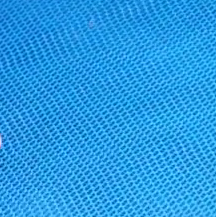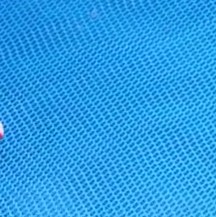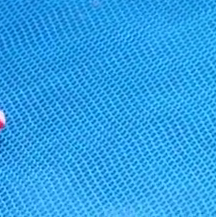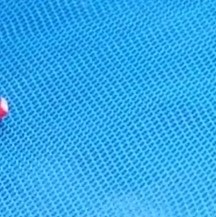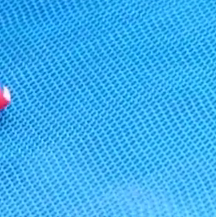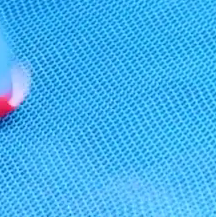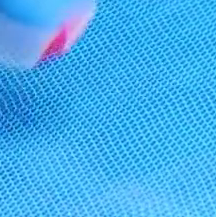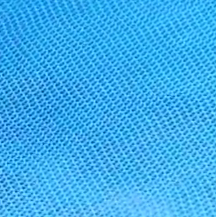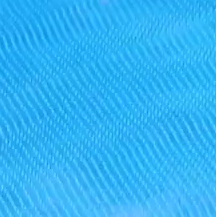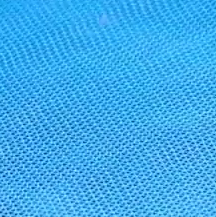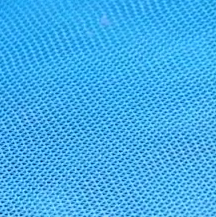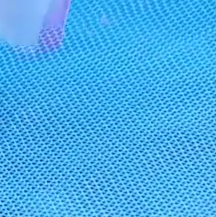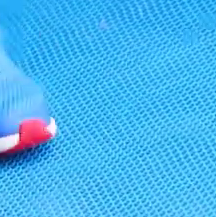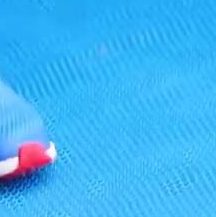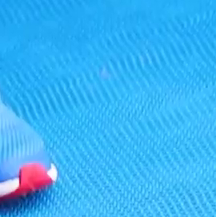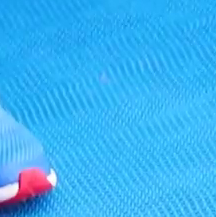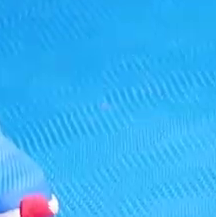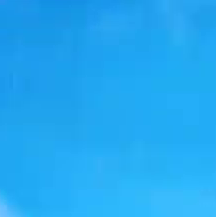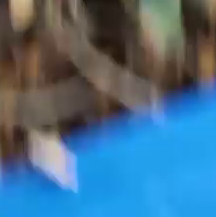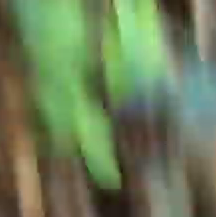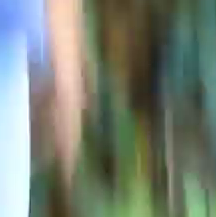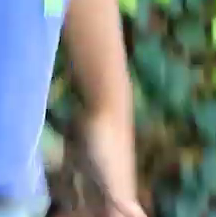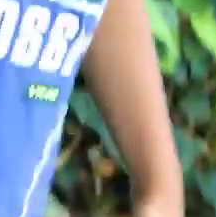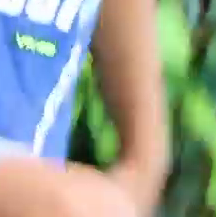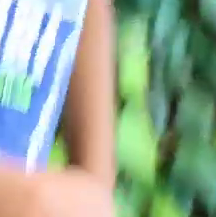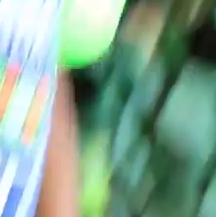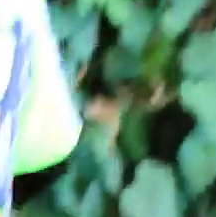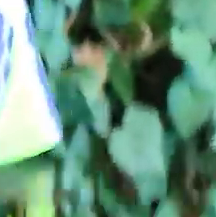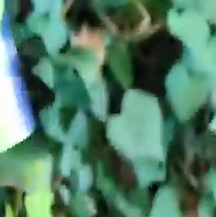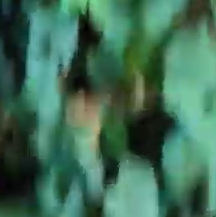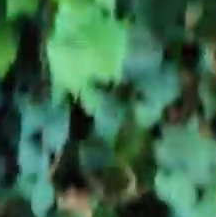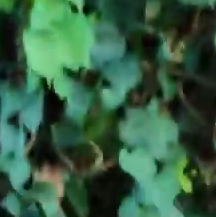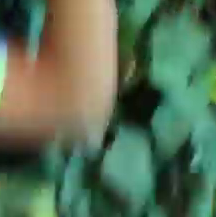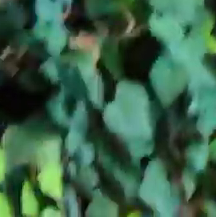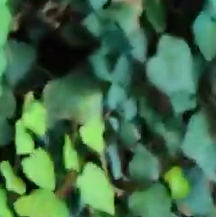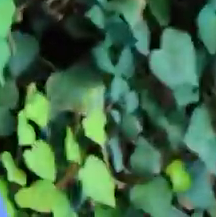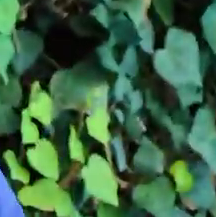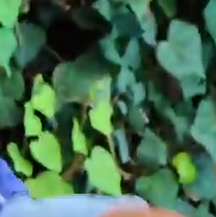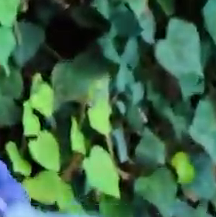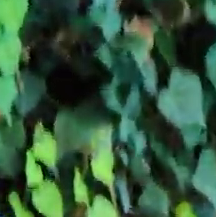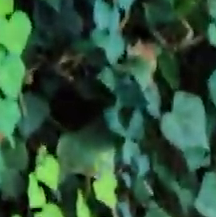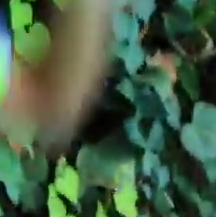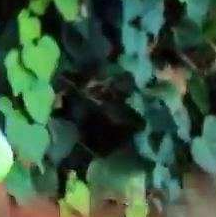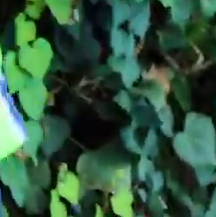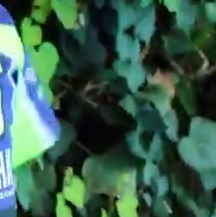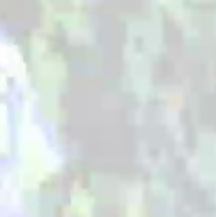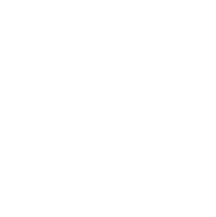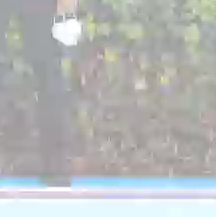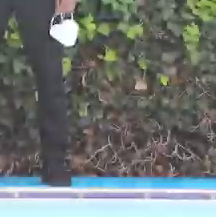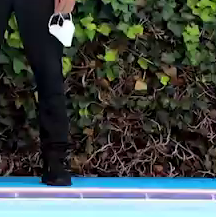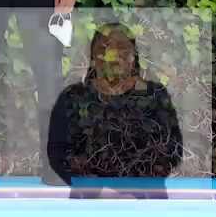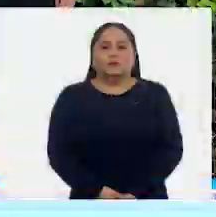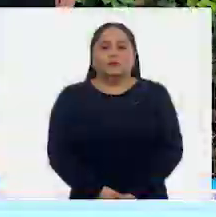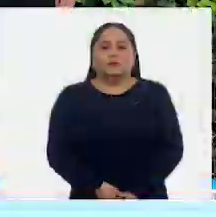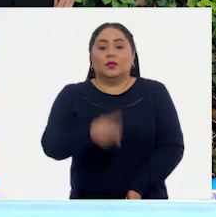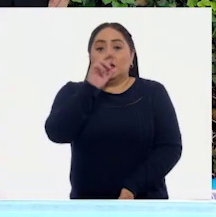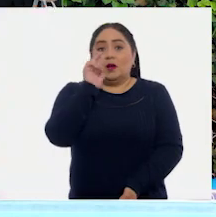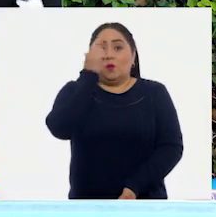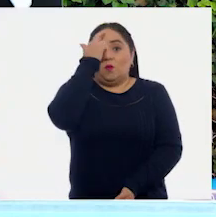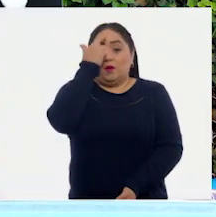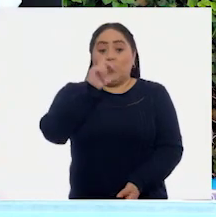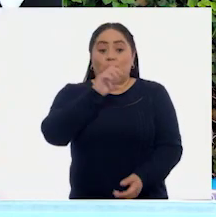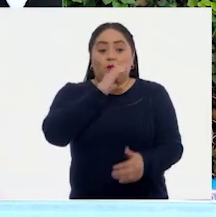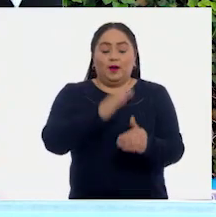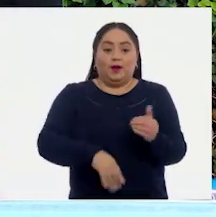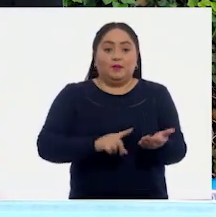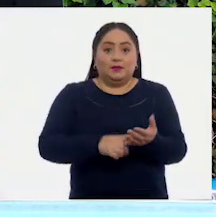Acuérdense que es la rodilla que se levanta, la mano del mismo lado se estira. Recuerda, al